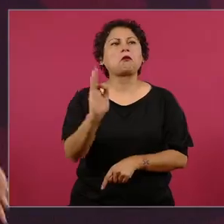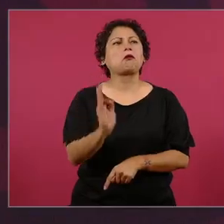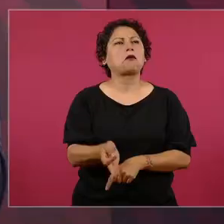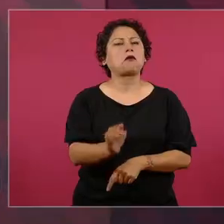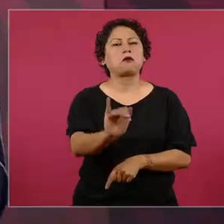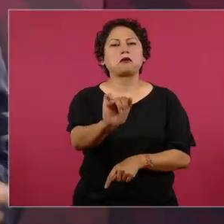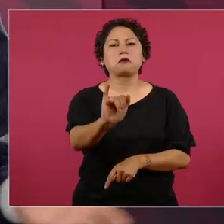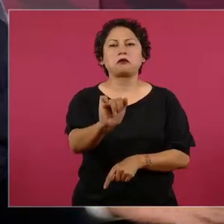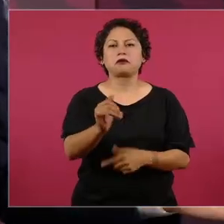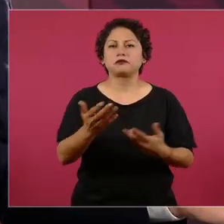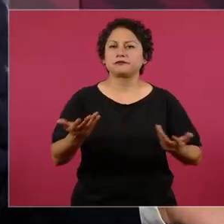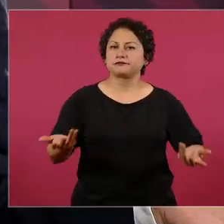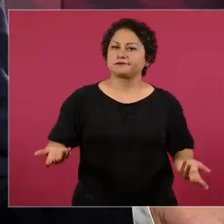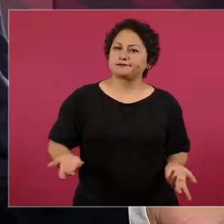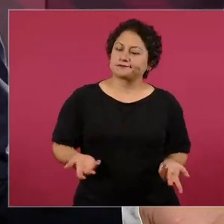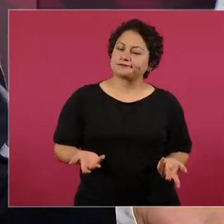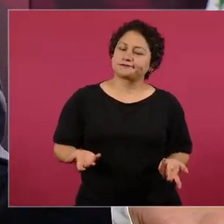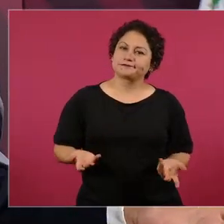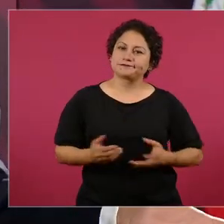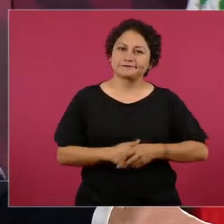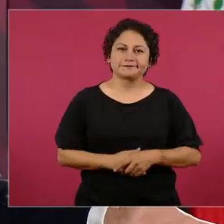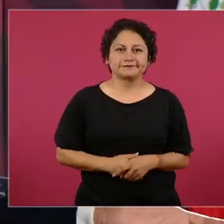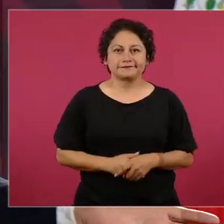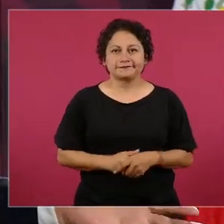Ahora, ni modo que vayan a salir